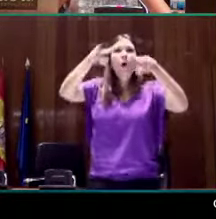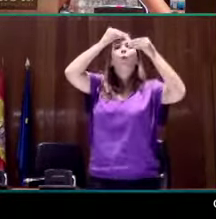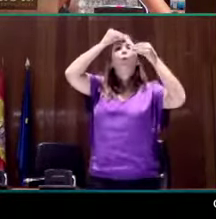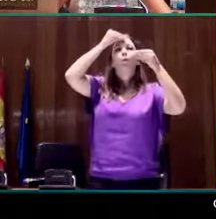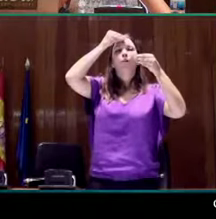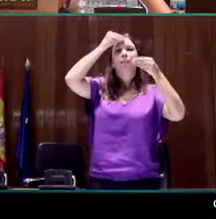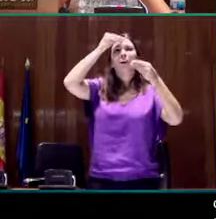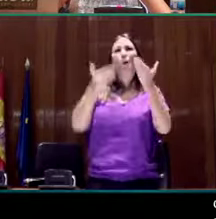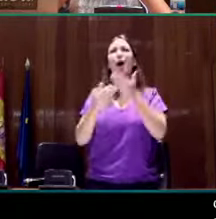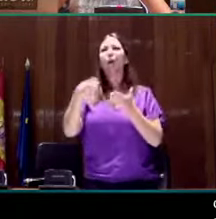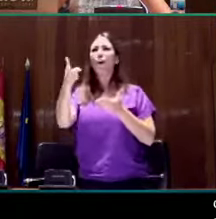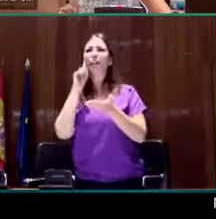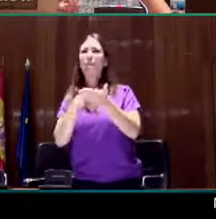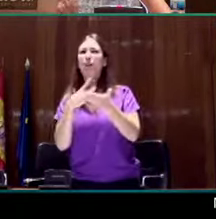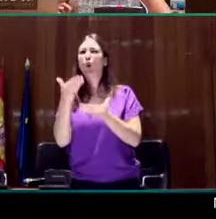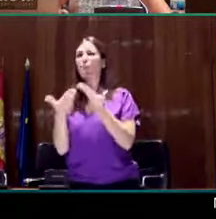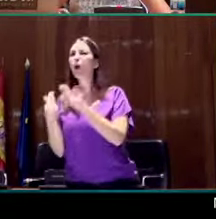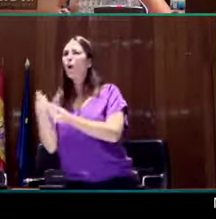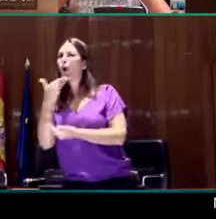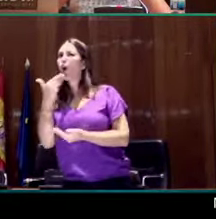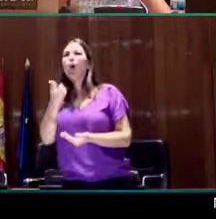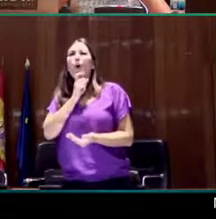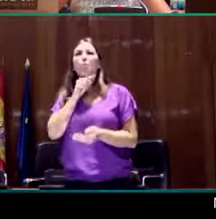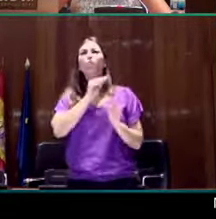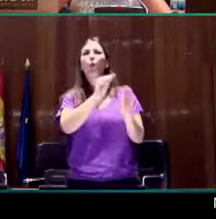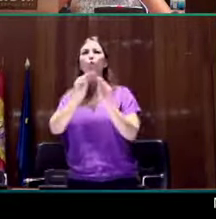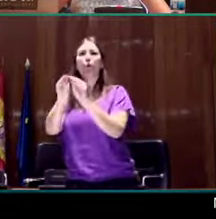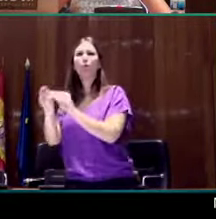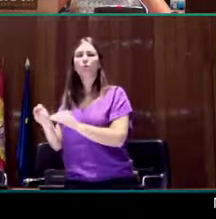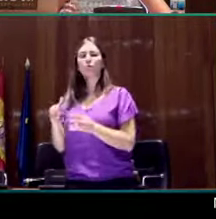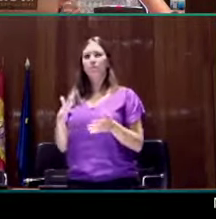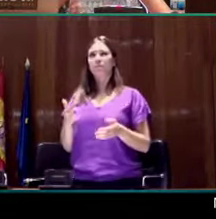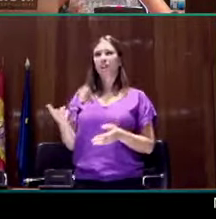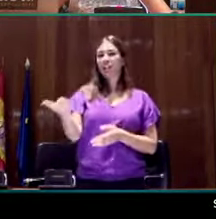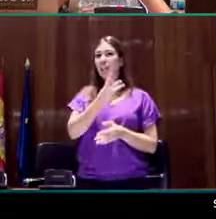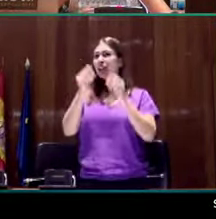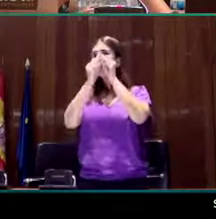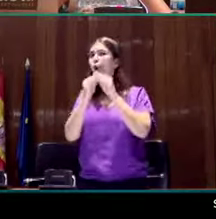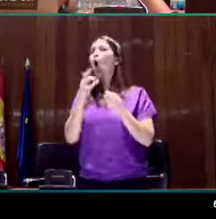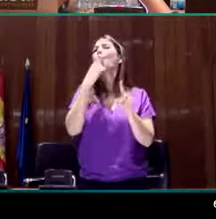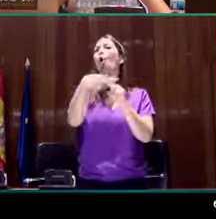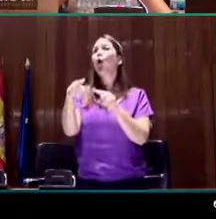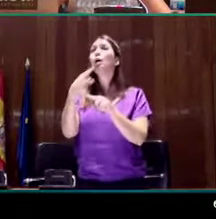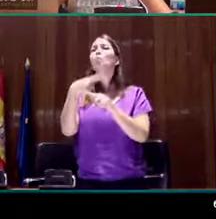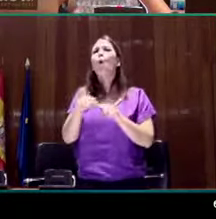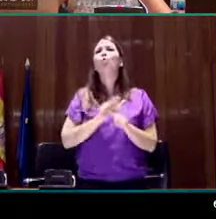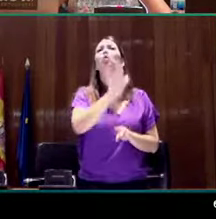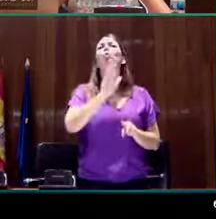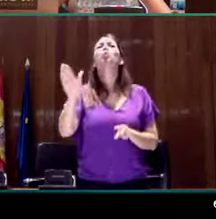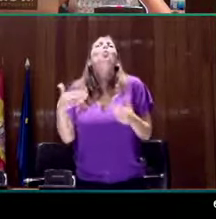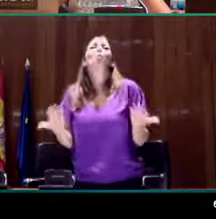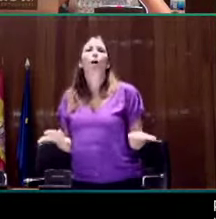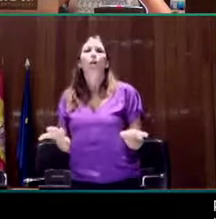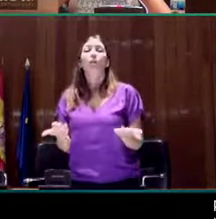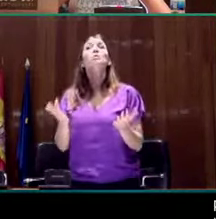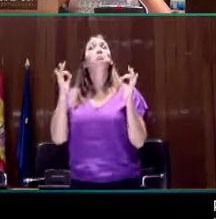oyentes y los intérpretes, localizar las posibles diferencias entre todos estos colectivos, buscar